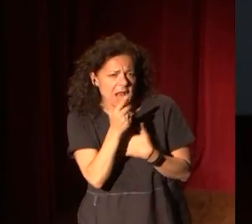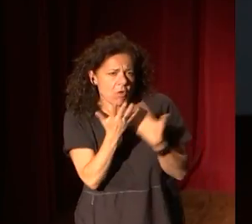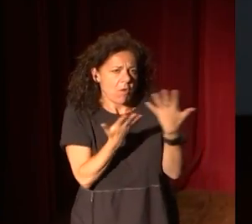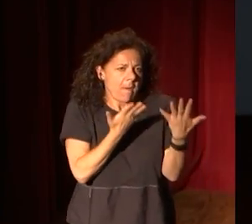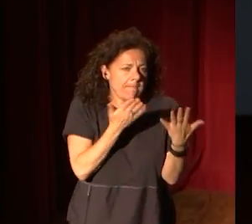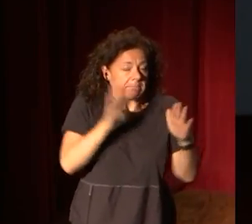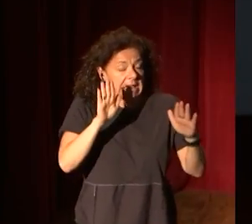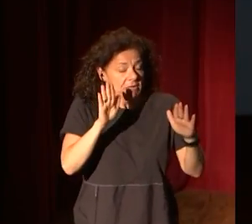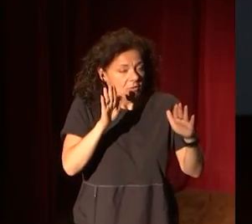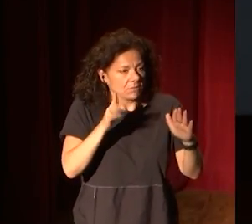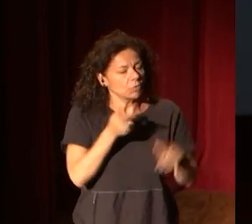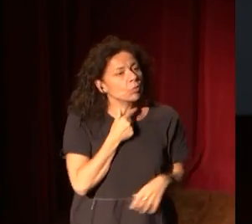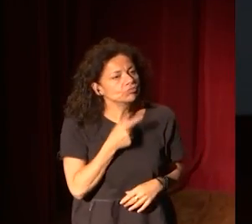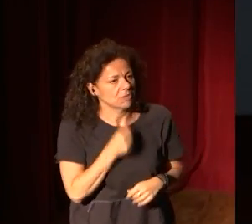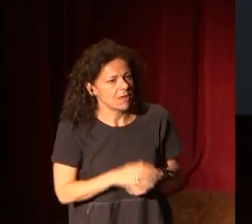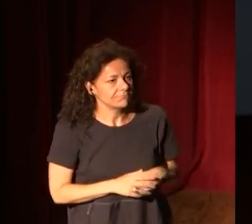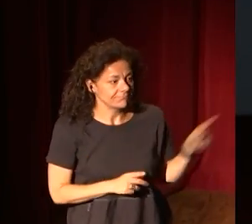eso. Gusta.